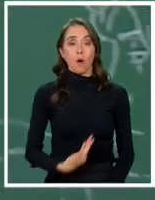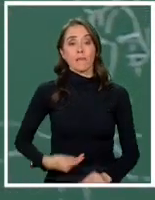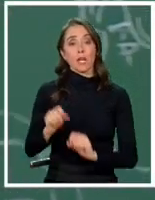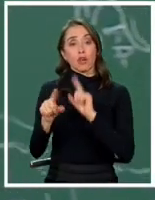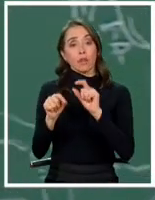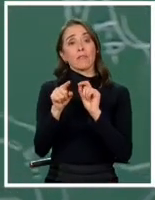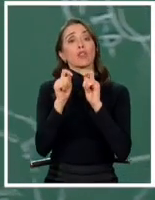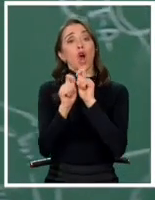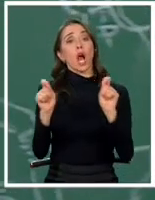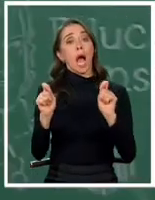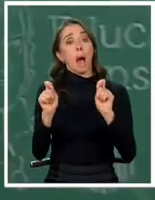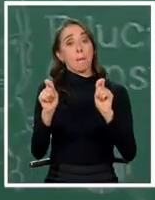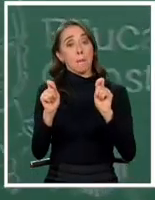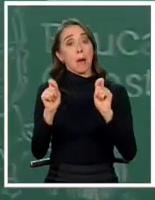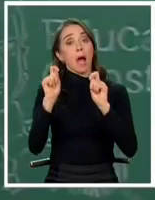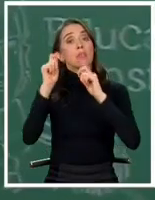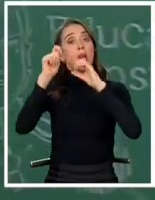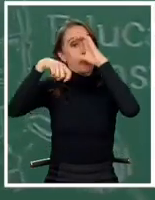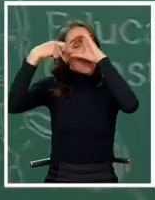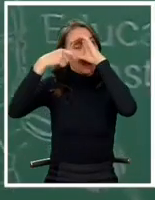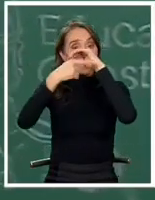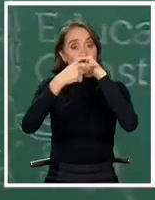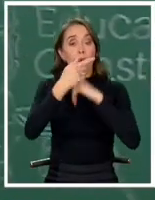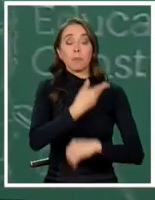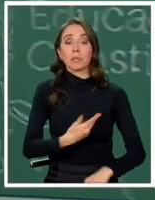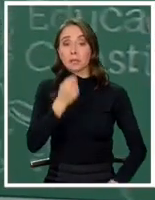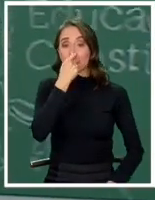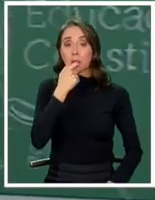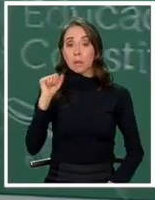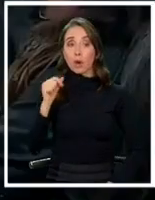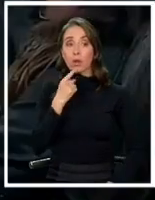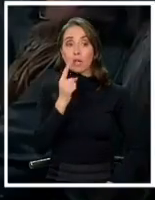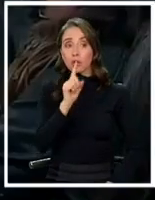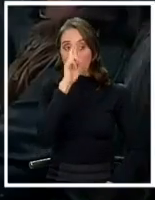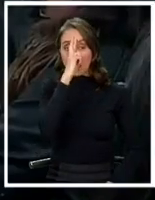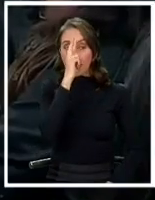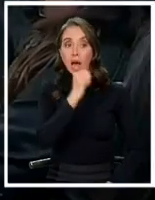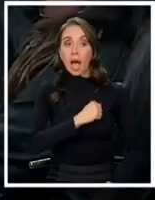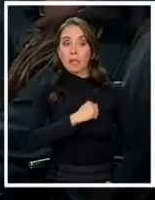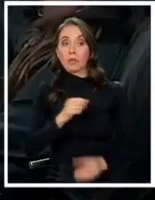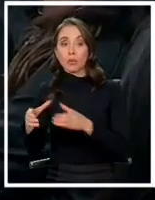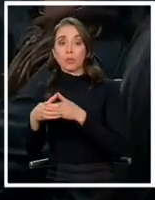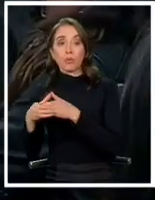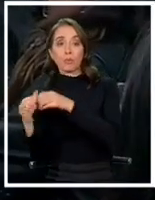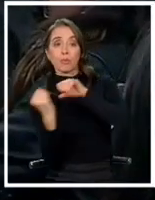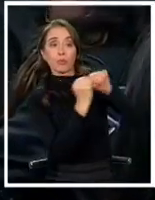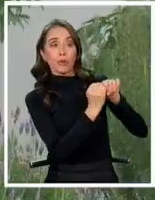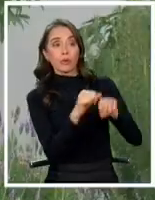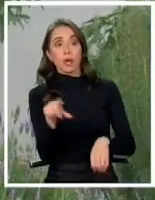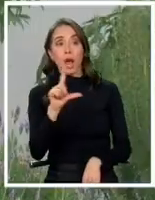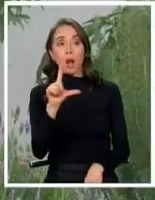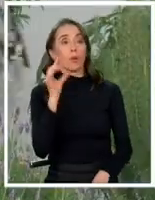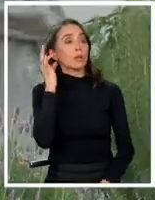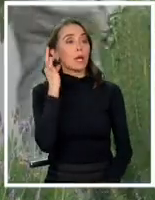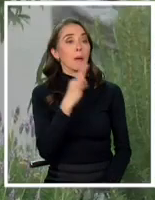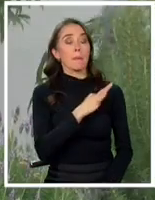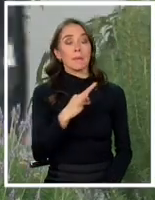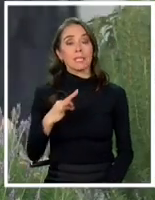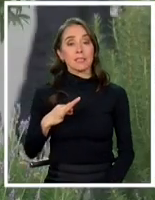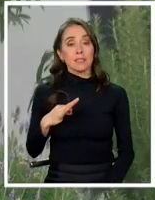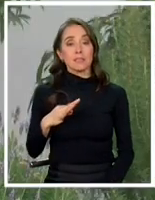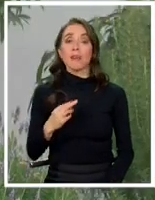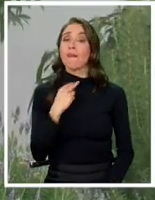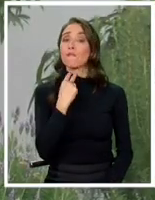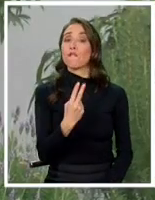defendió la campaña y si el presidente Boric ya había manifestado que no le extraña la actitud de la oposición, este lunes fue la ministra vocera de